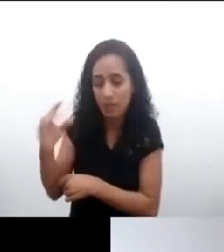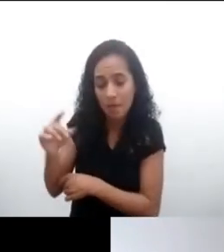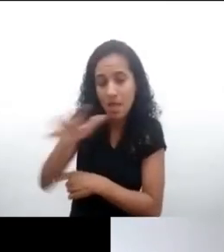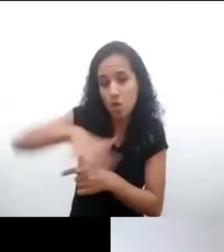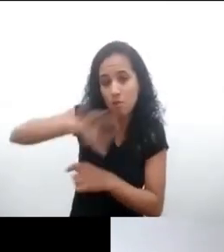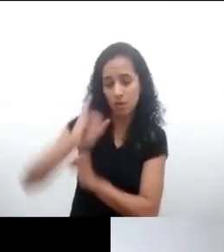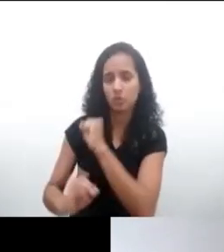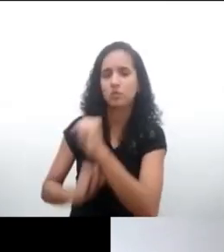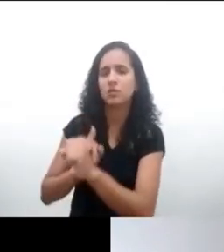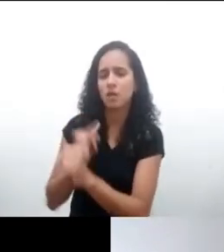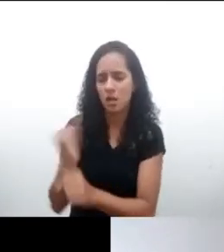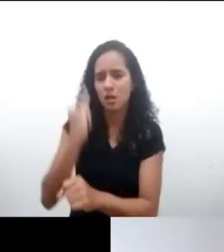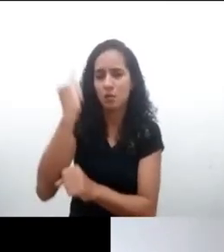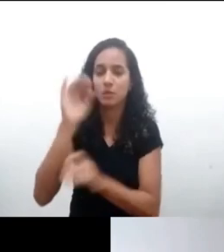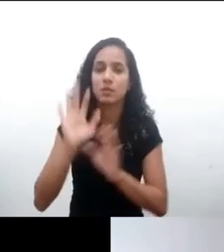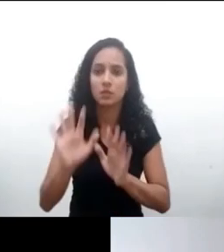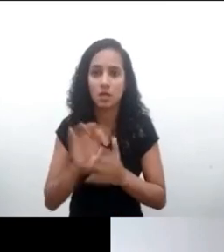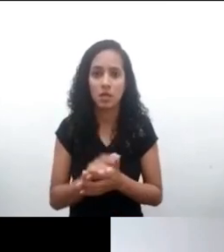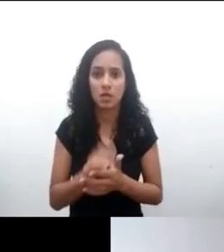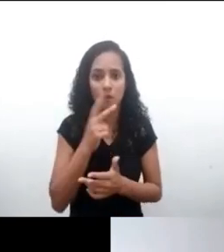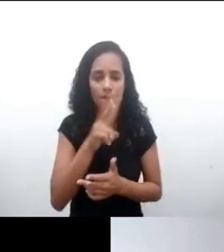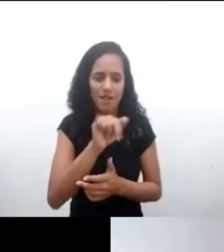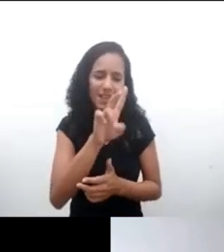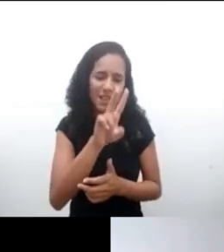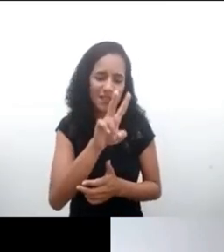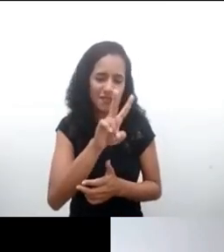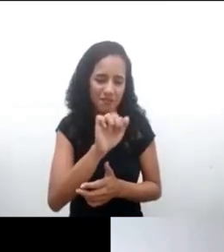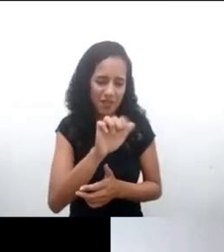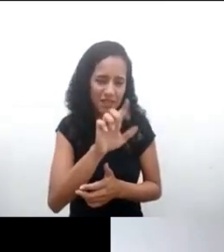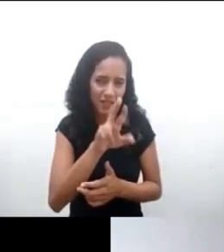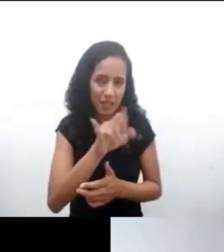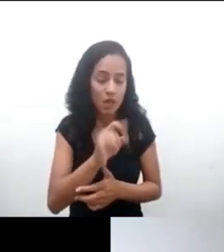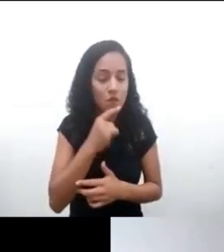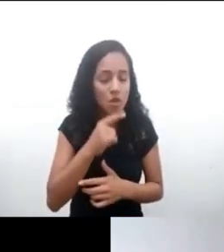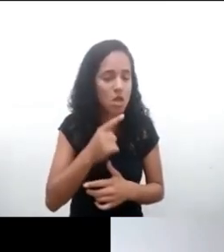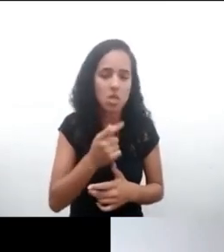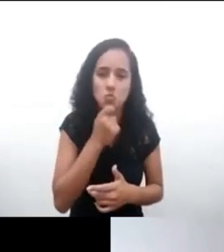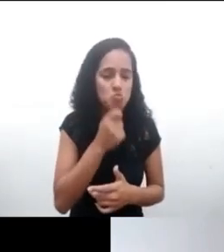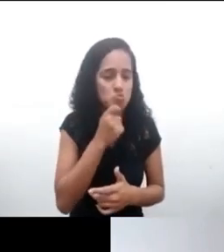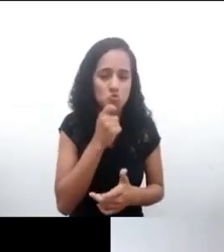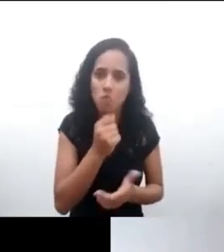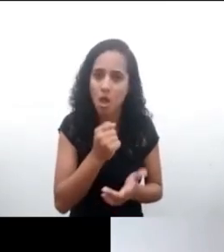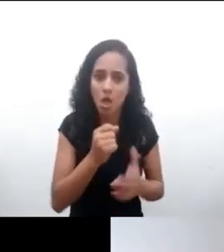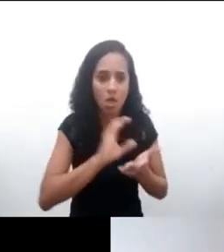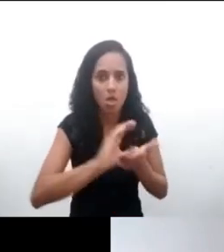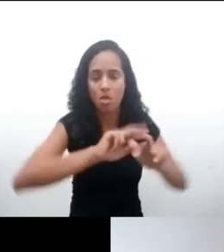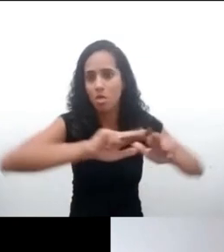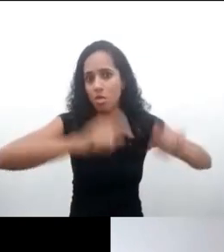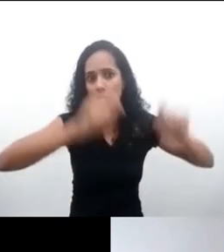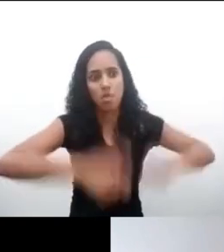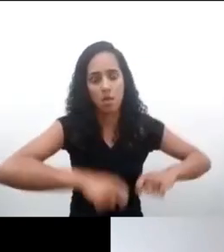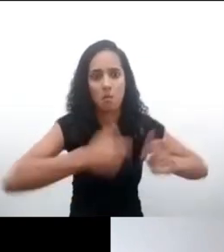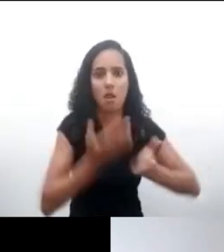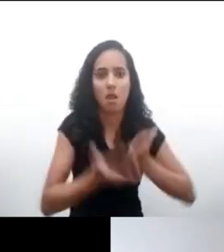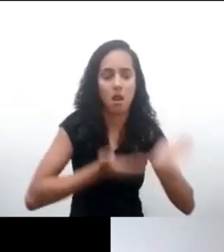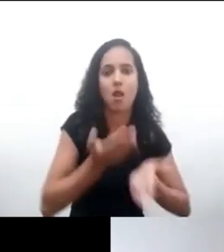condiciones. Y hemos visto que hay tendencias también de generación de políticas educativas que están muy orientadas al mercado,